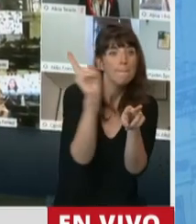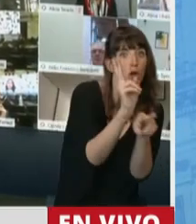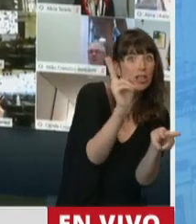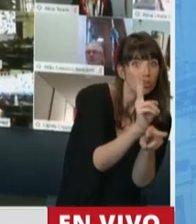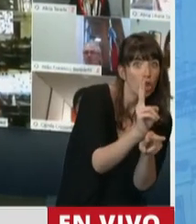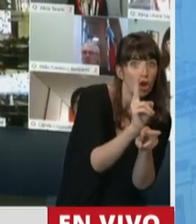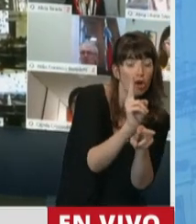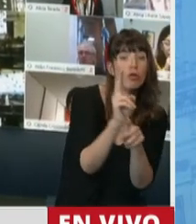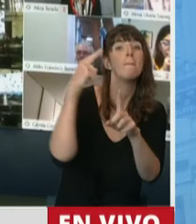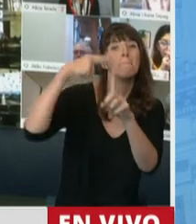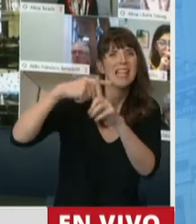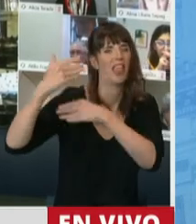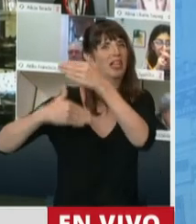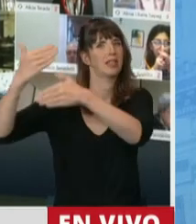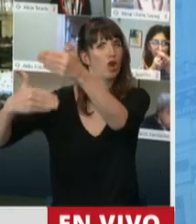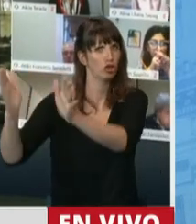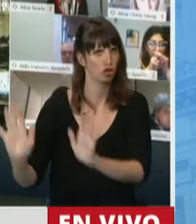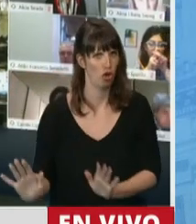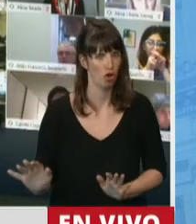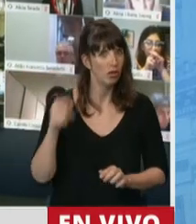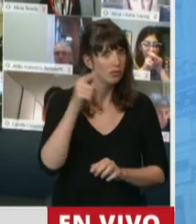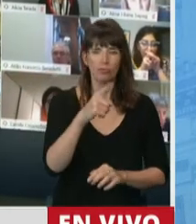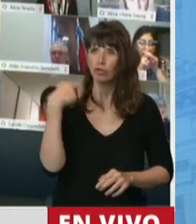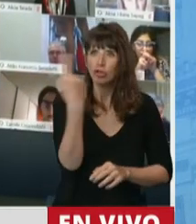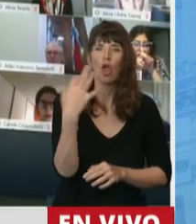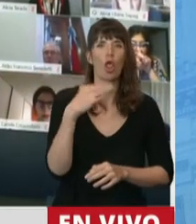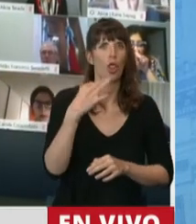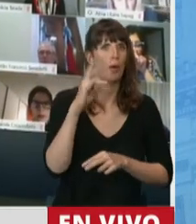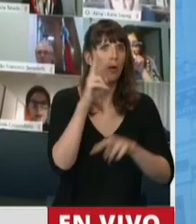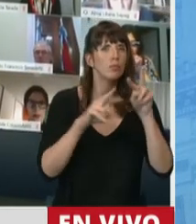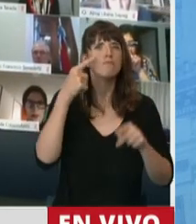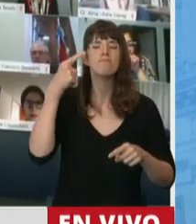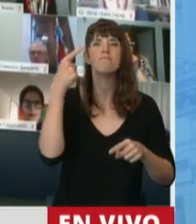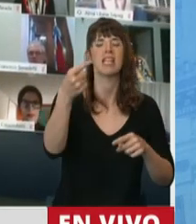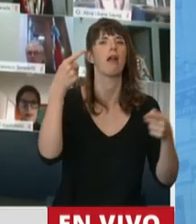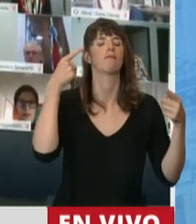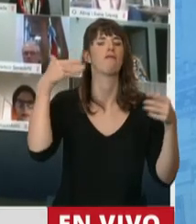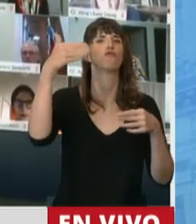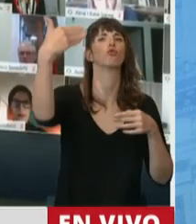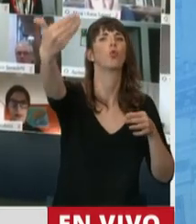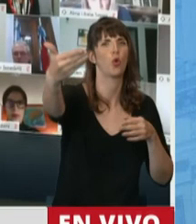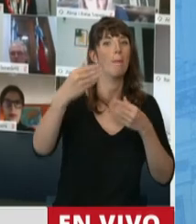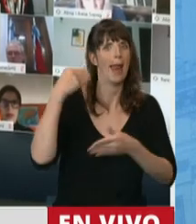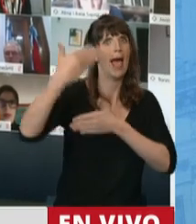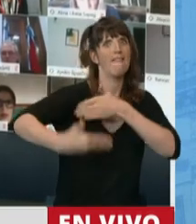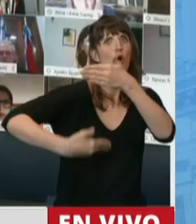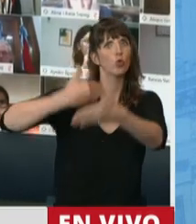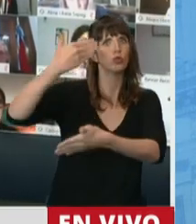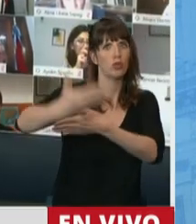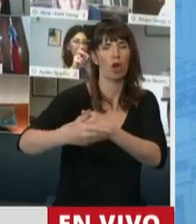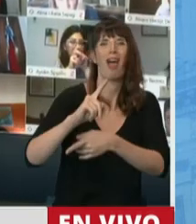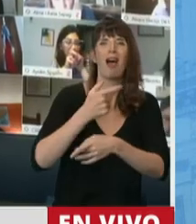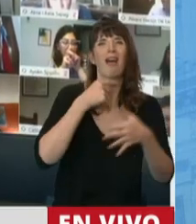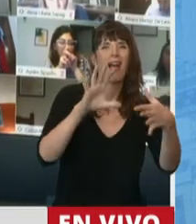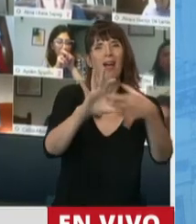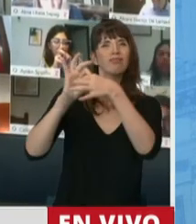desarrollo. Todos debemos mirar hacia el futuro, evolucionar, no atarnos a los modos del pasado